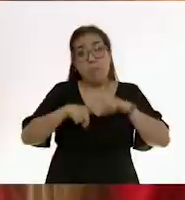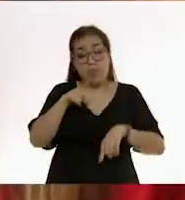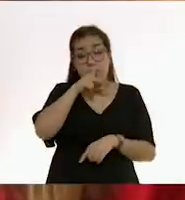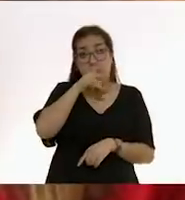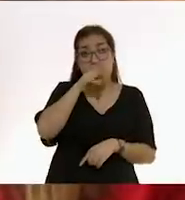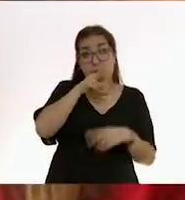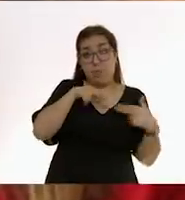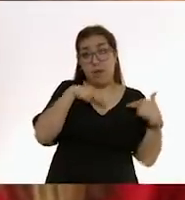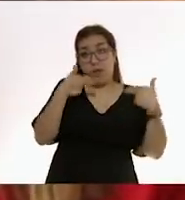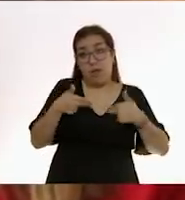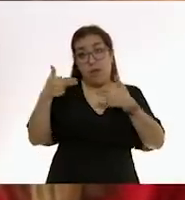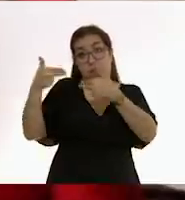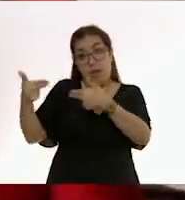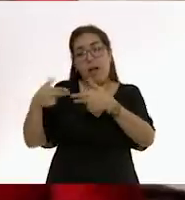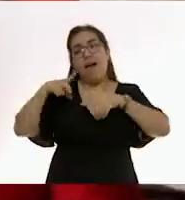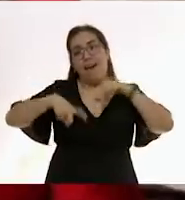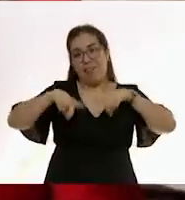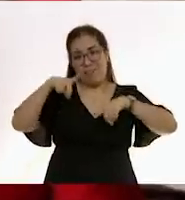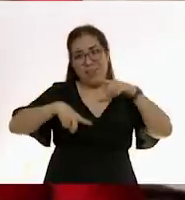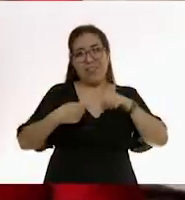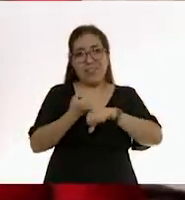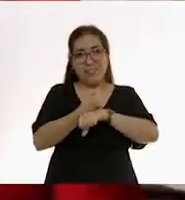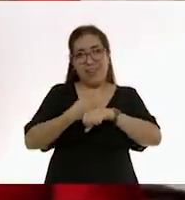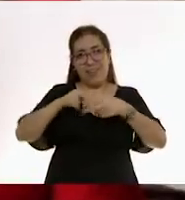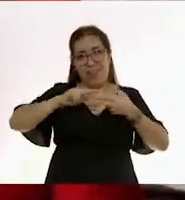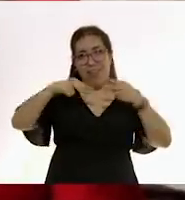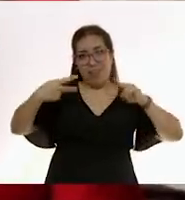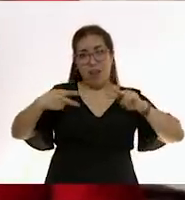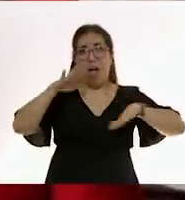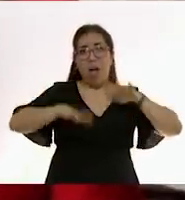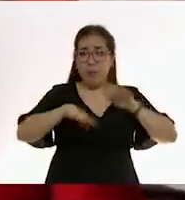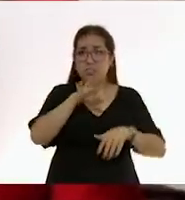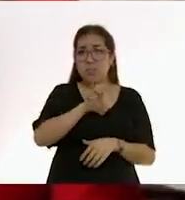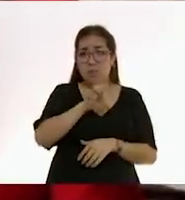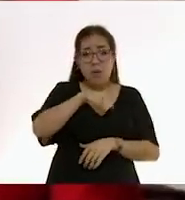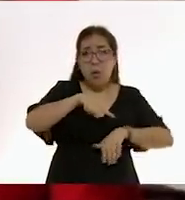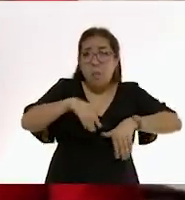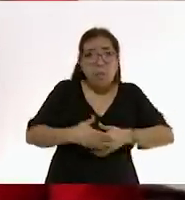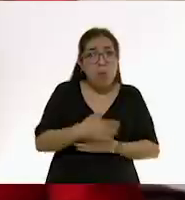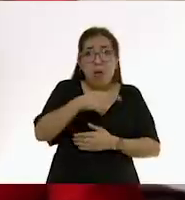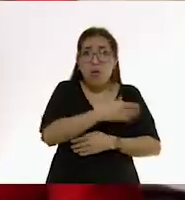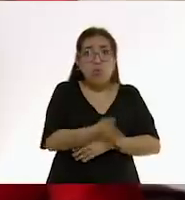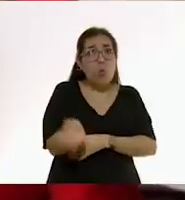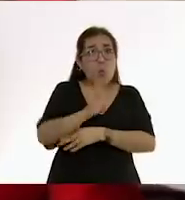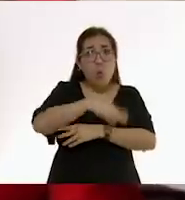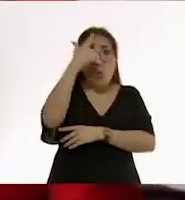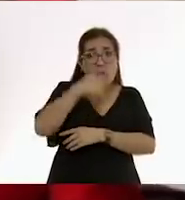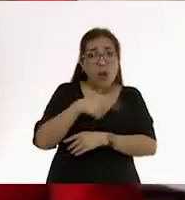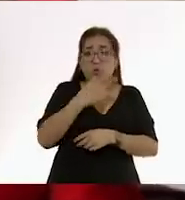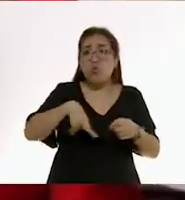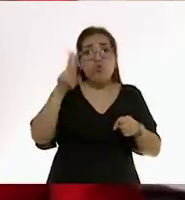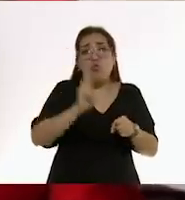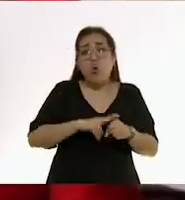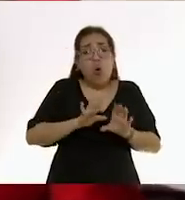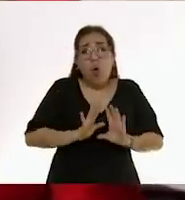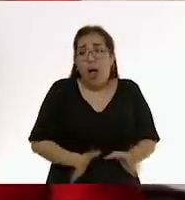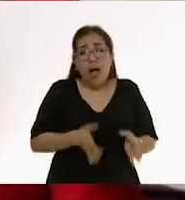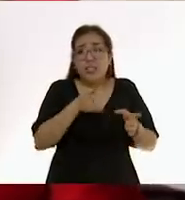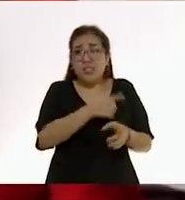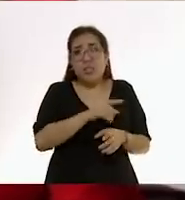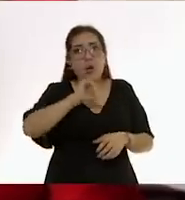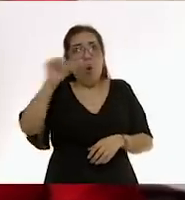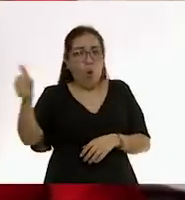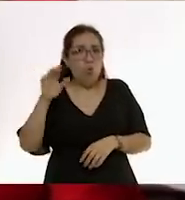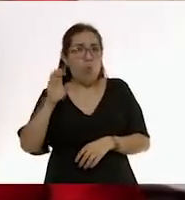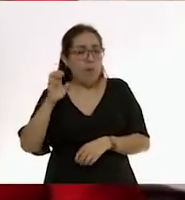información genética que tienen de sus papás. Hay bebés que desde que son muy pequeños logran dormir toda la noche sin en realidad mucha intervención. Y hay